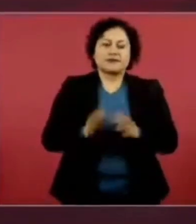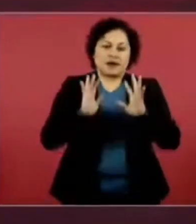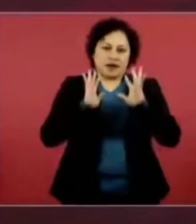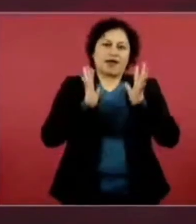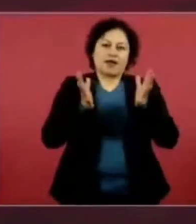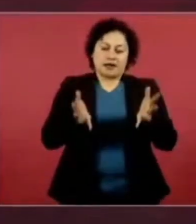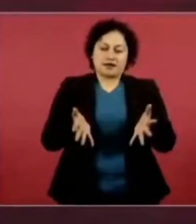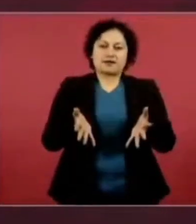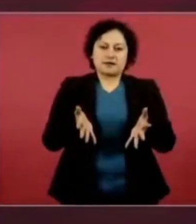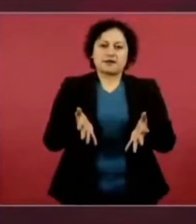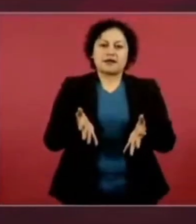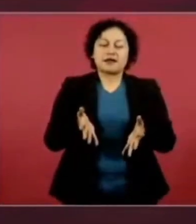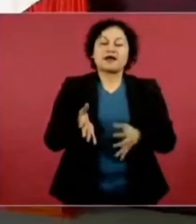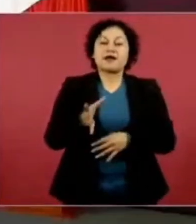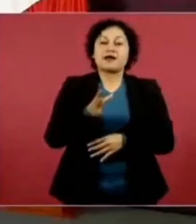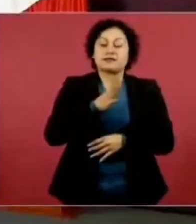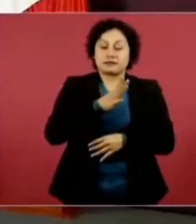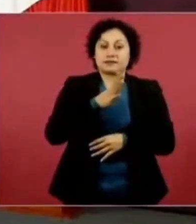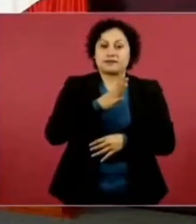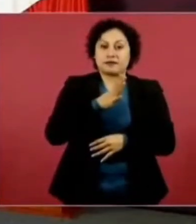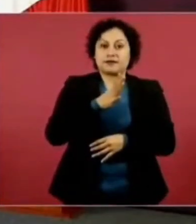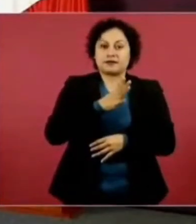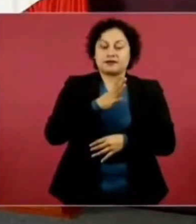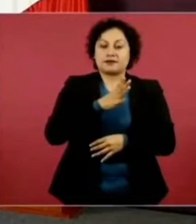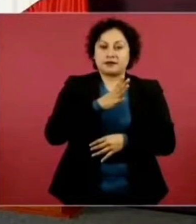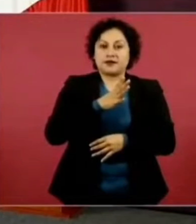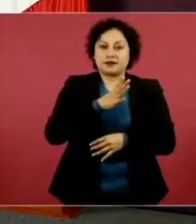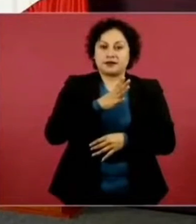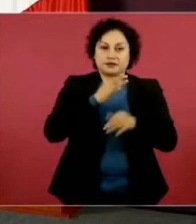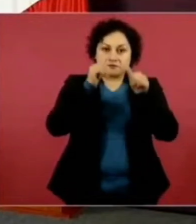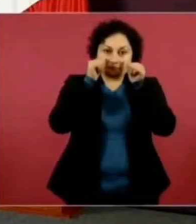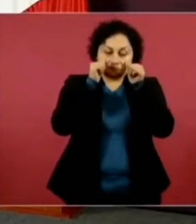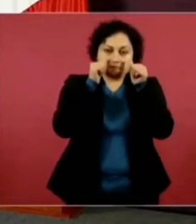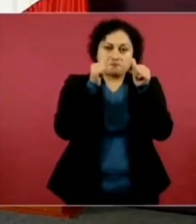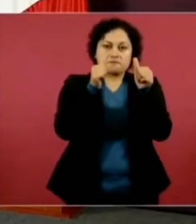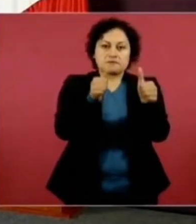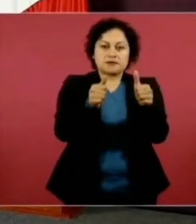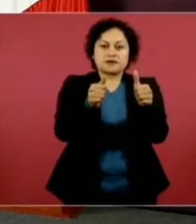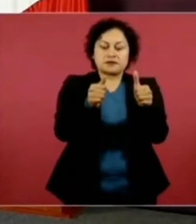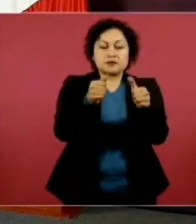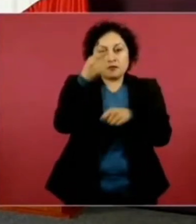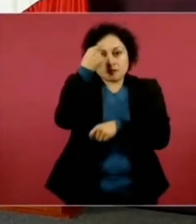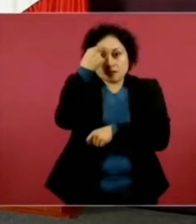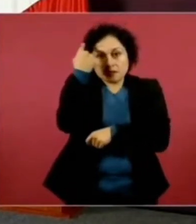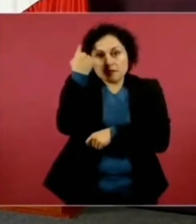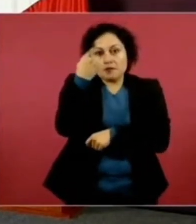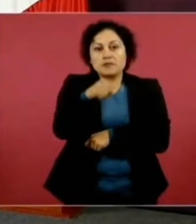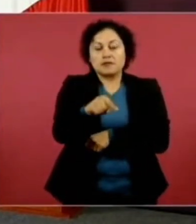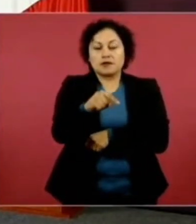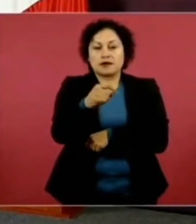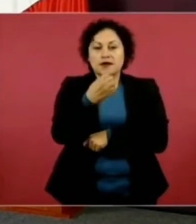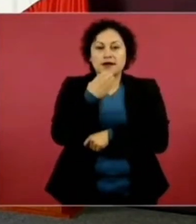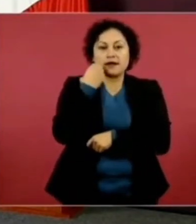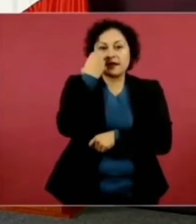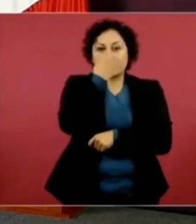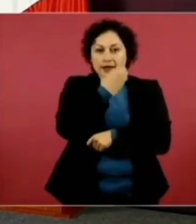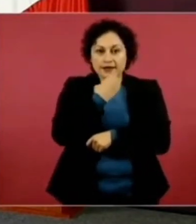en la creación de escuelas ferroviarias